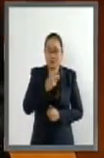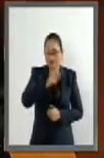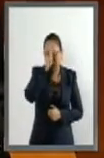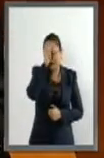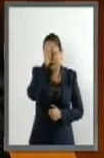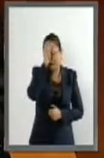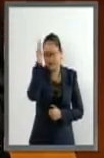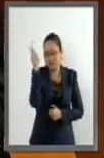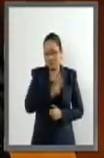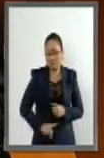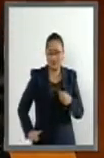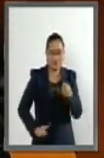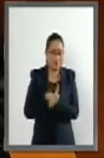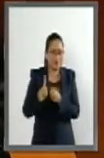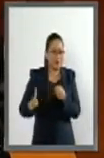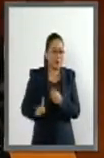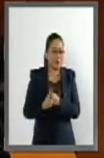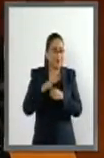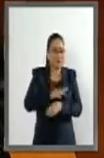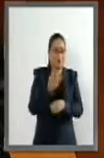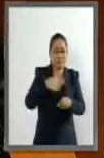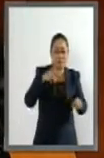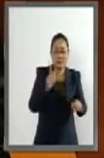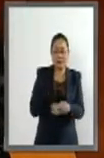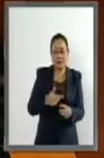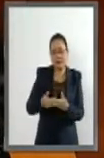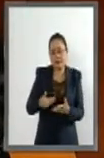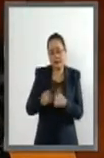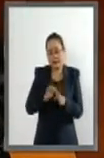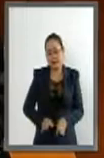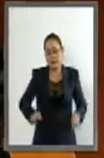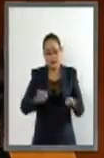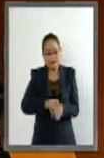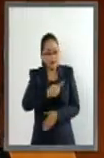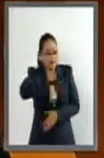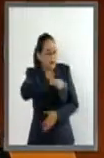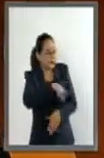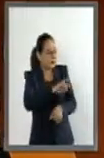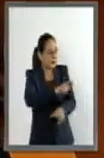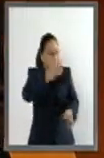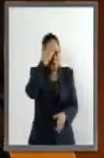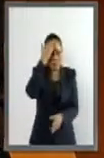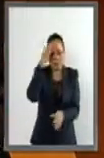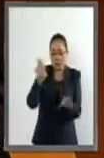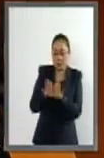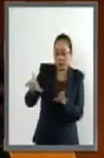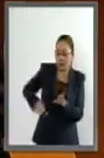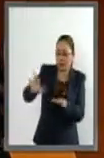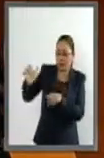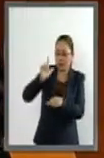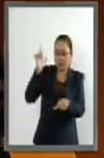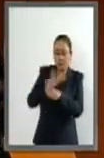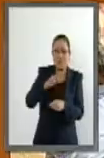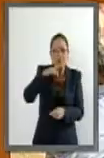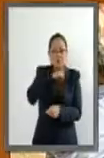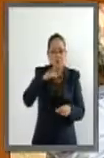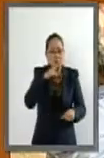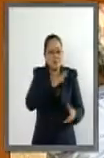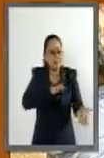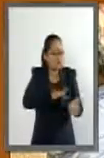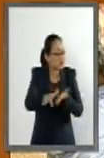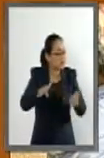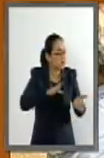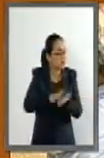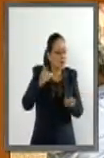natural, es importante reconocer la pronta acción del gobierno federal y de las